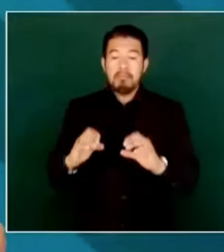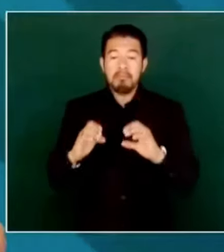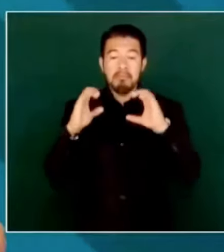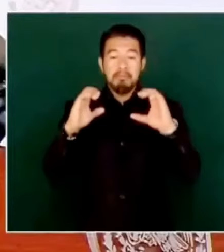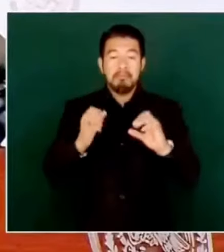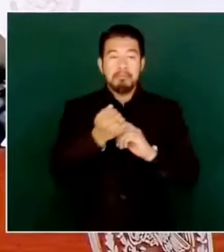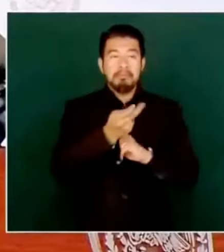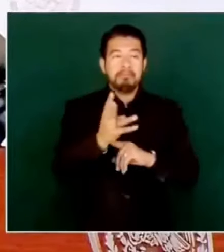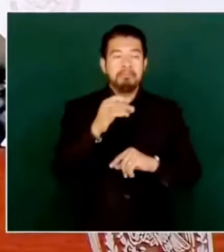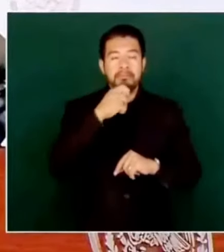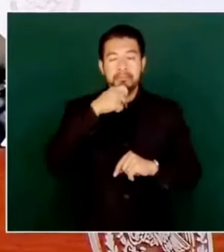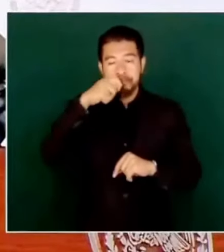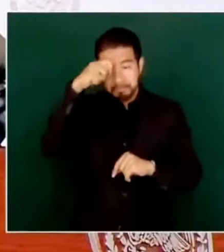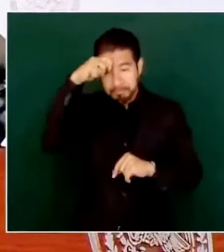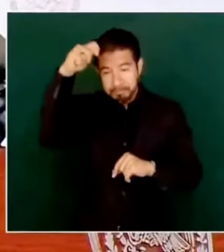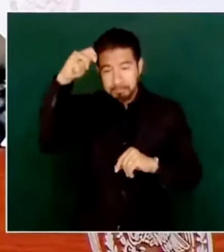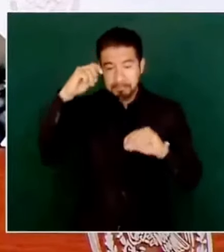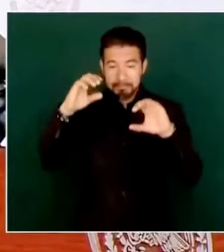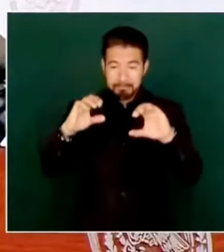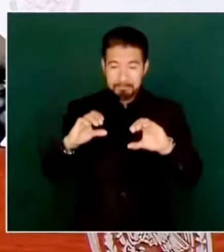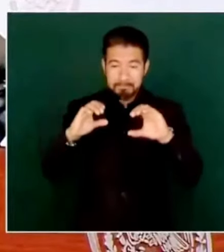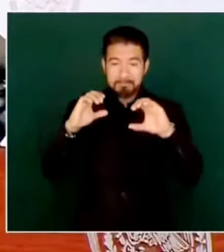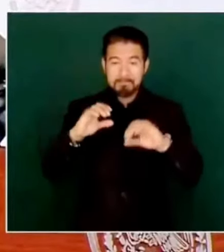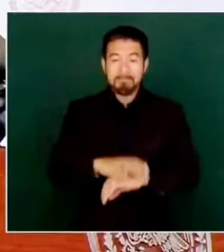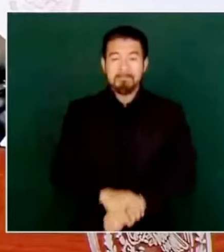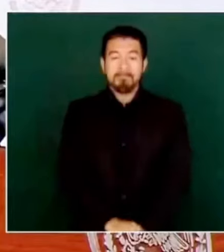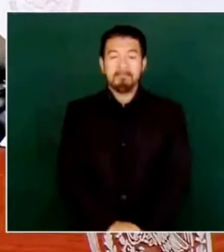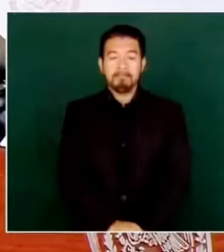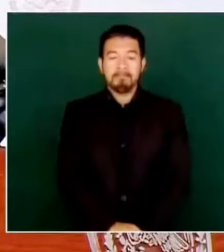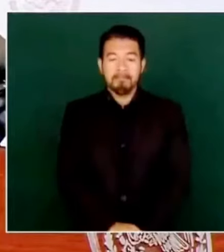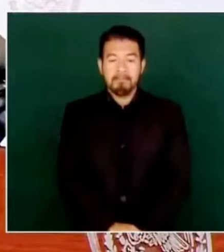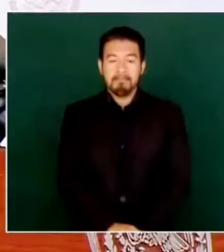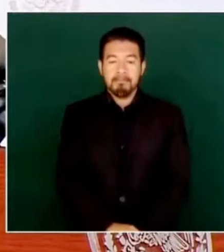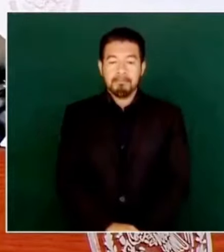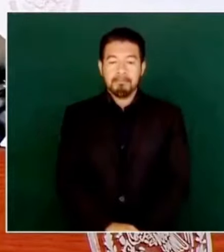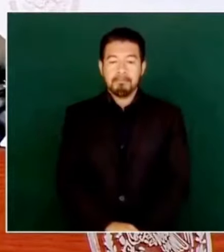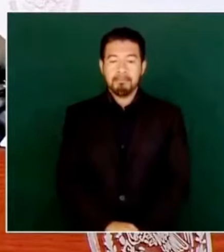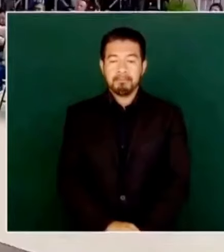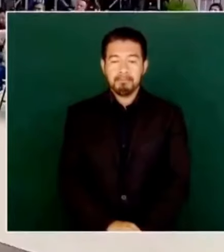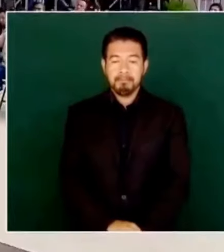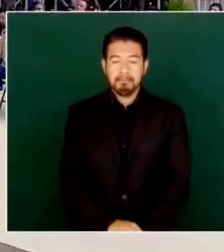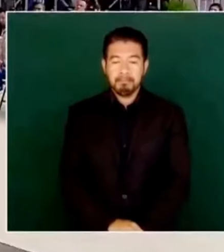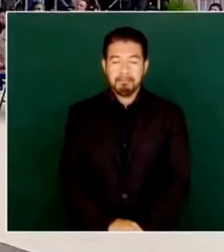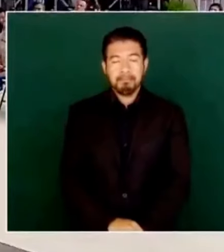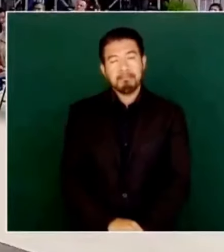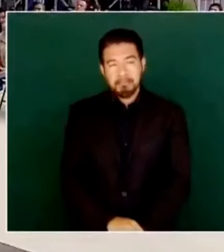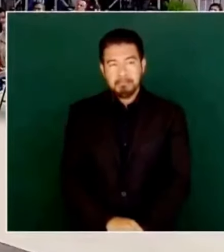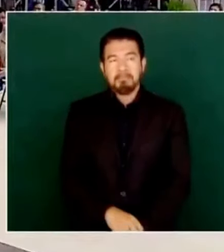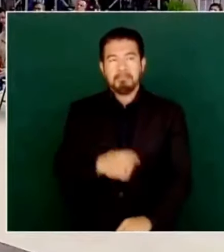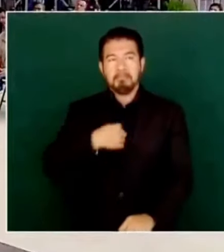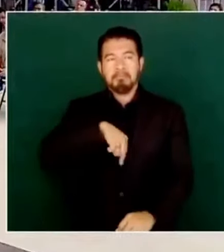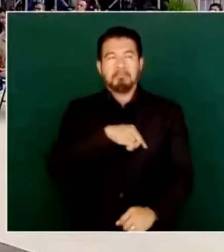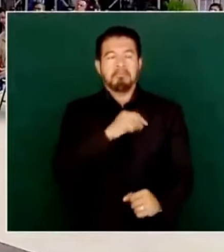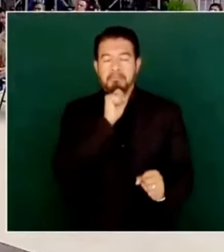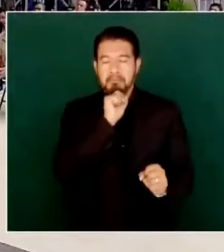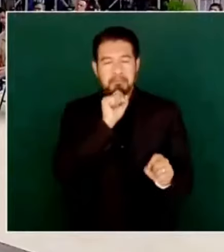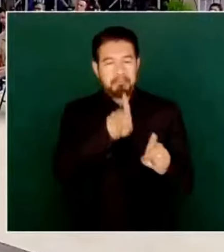y que nos cuidemos todos.